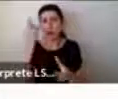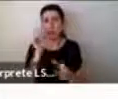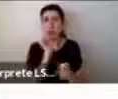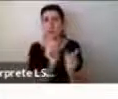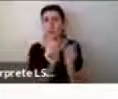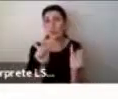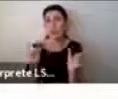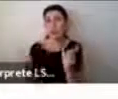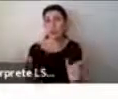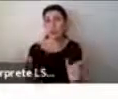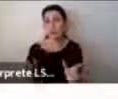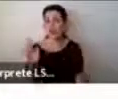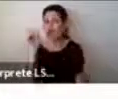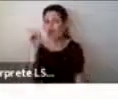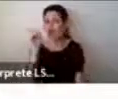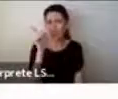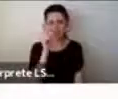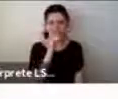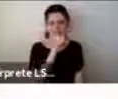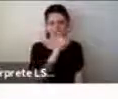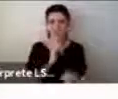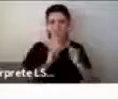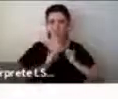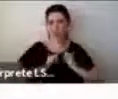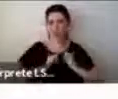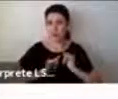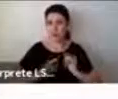difícil que se pudiese transmitir la información.